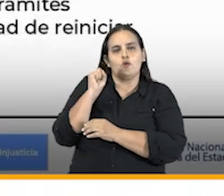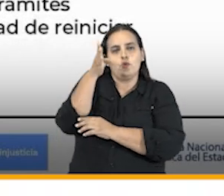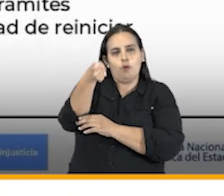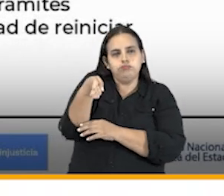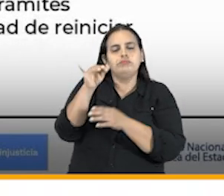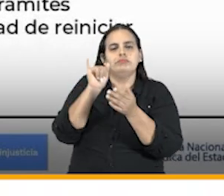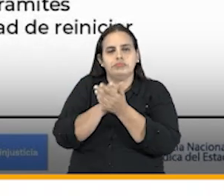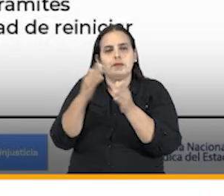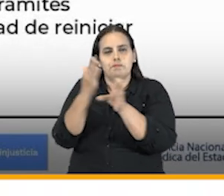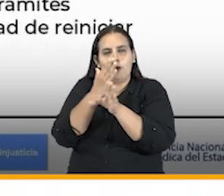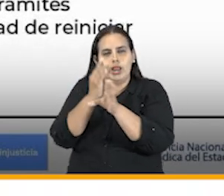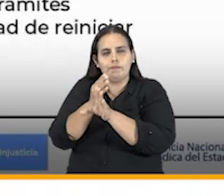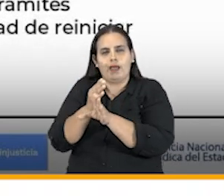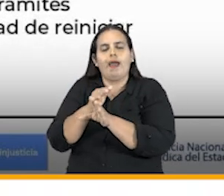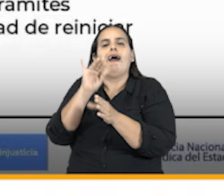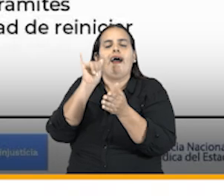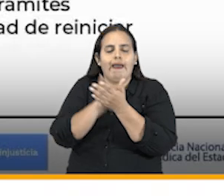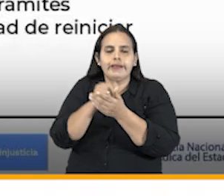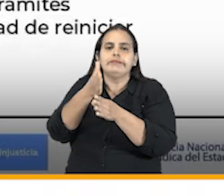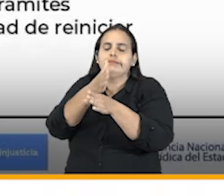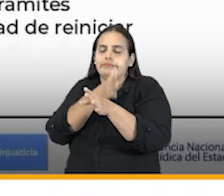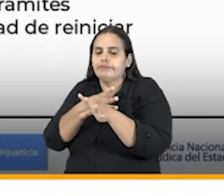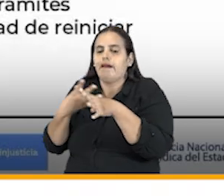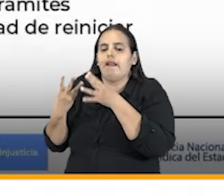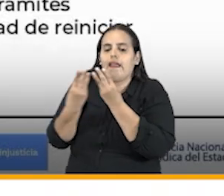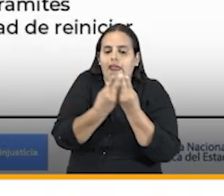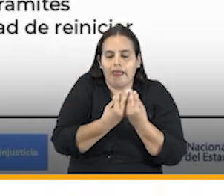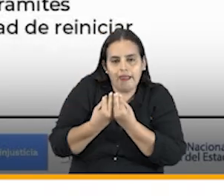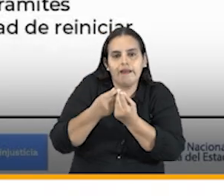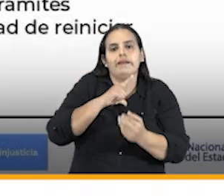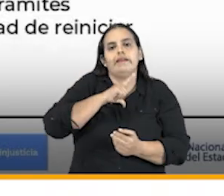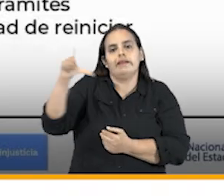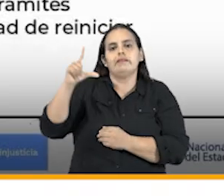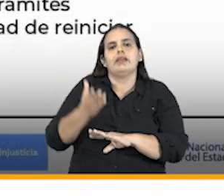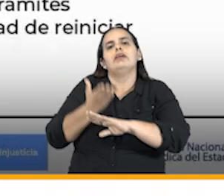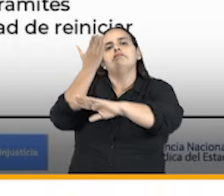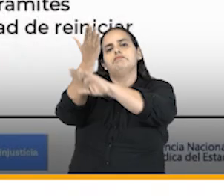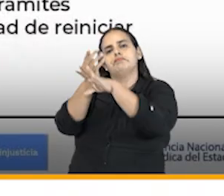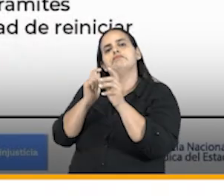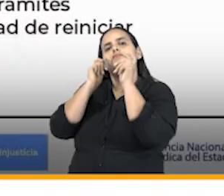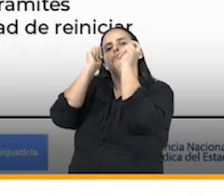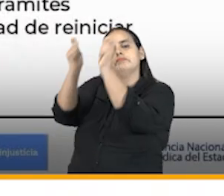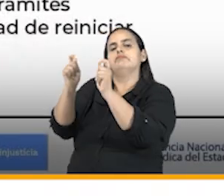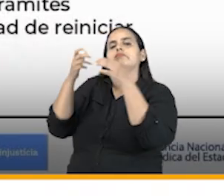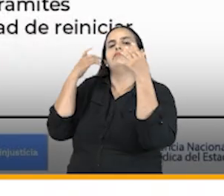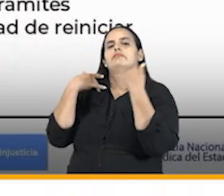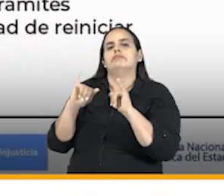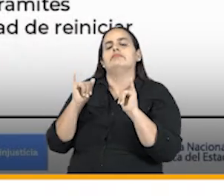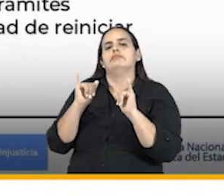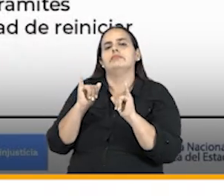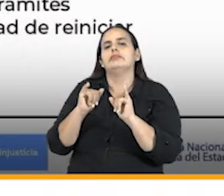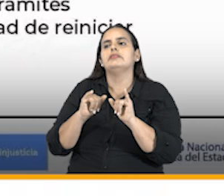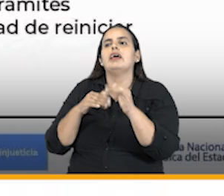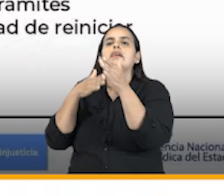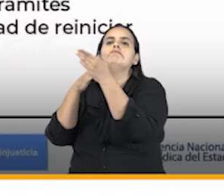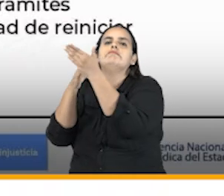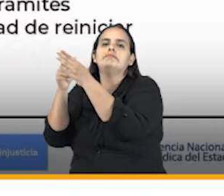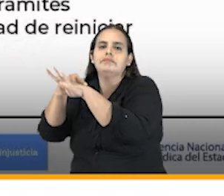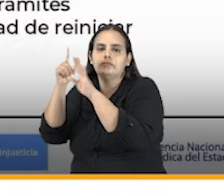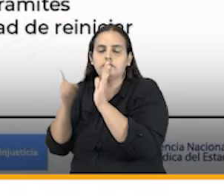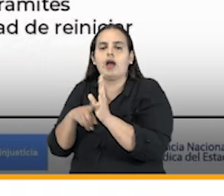por el Consejo de Estado que a través de una acción de tutela que esta agencia lideró y presentó de la mano de las otras dos entidades condenadas